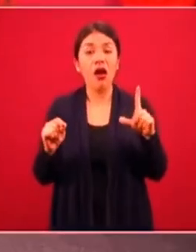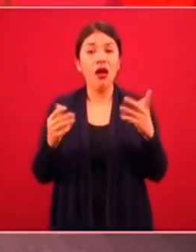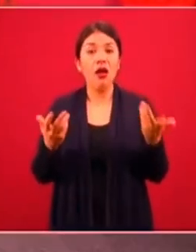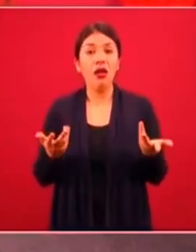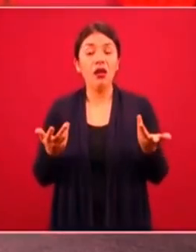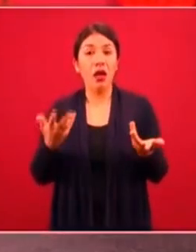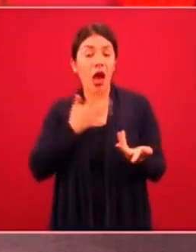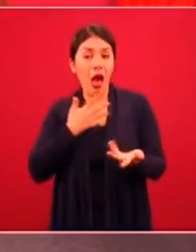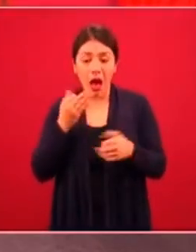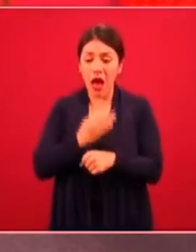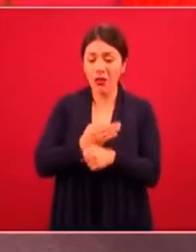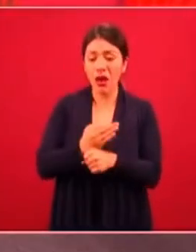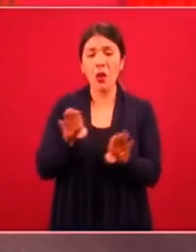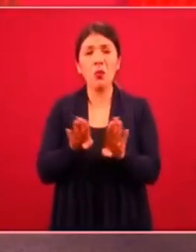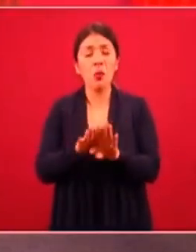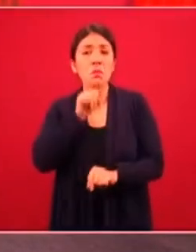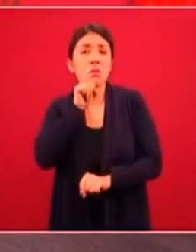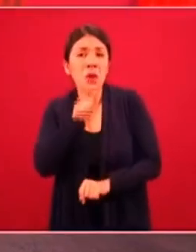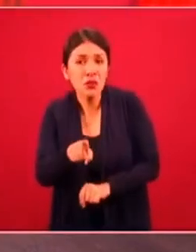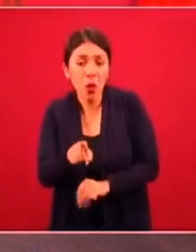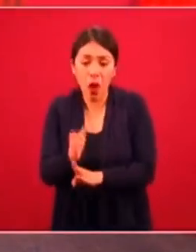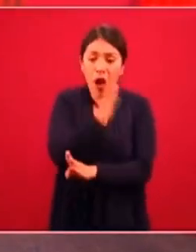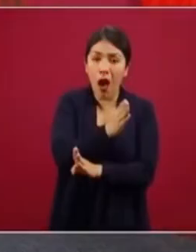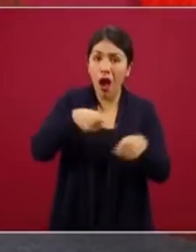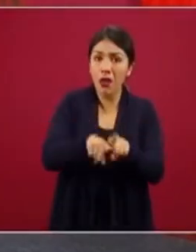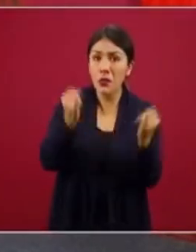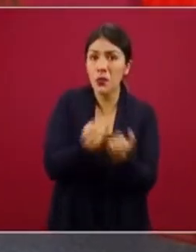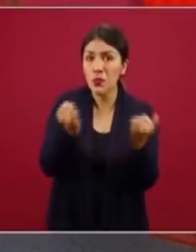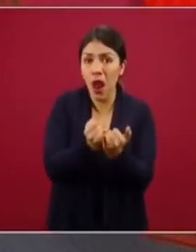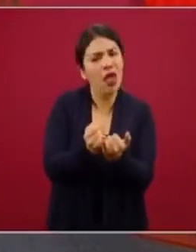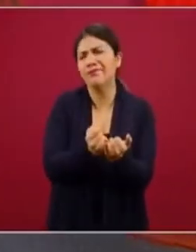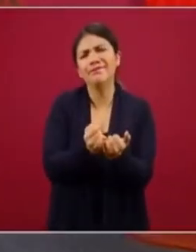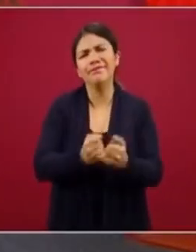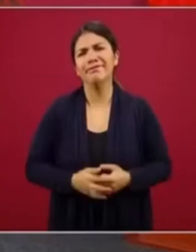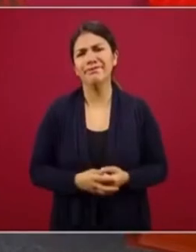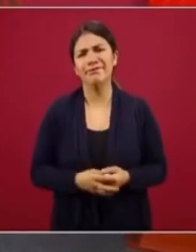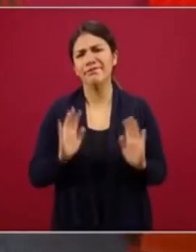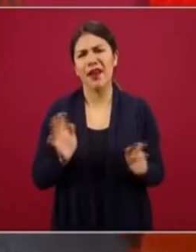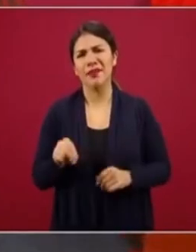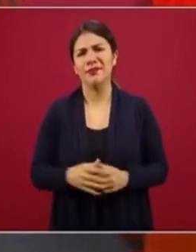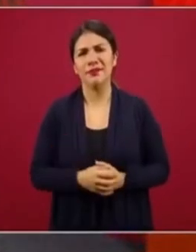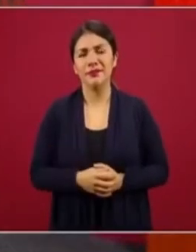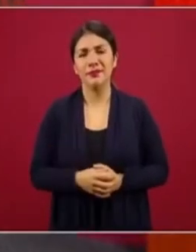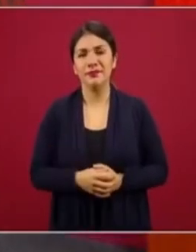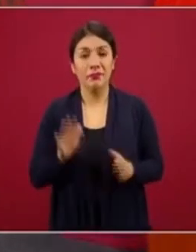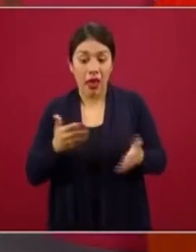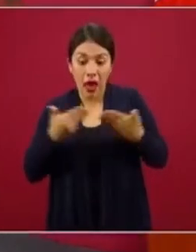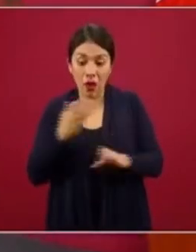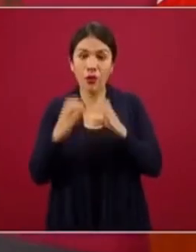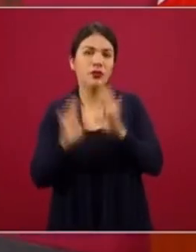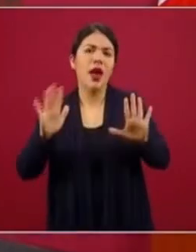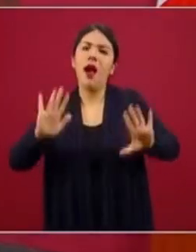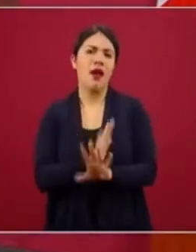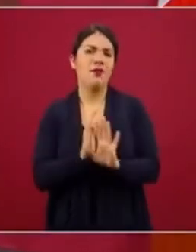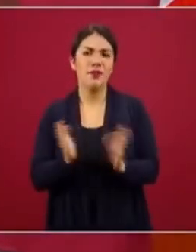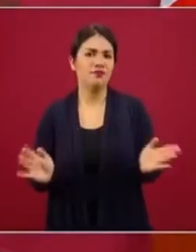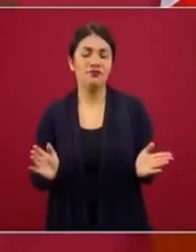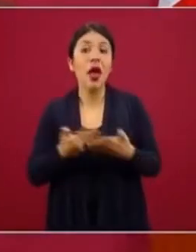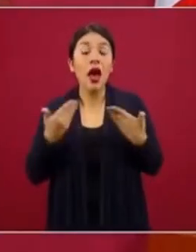en la misma circunstancia de antes. Ya las cosas han cambiado.